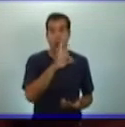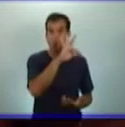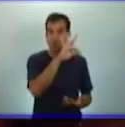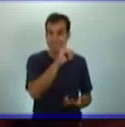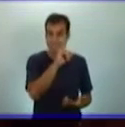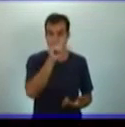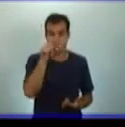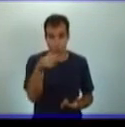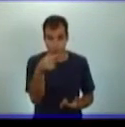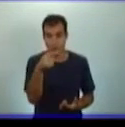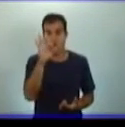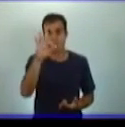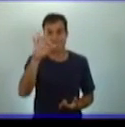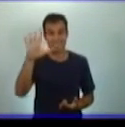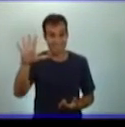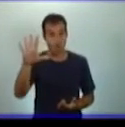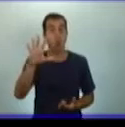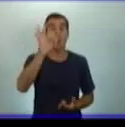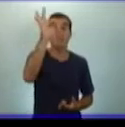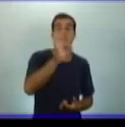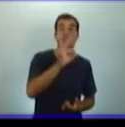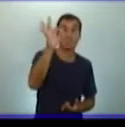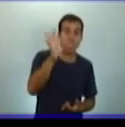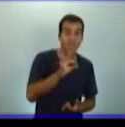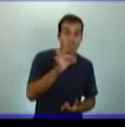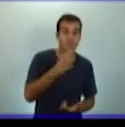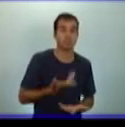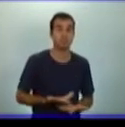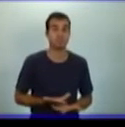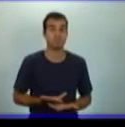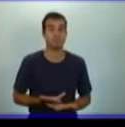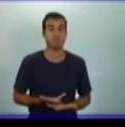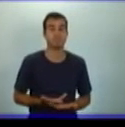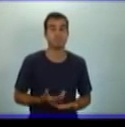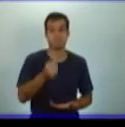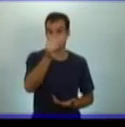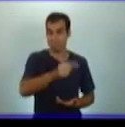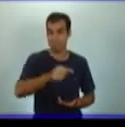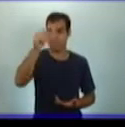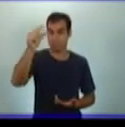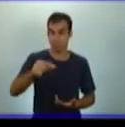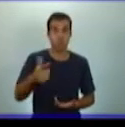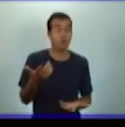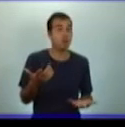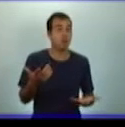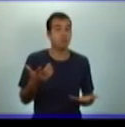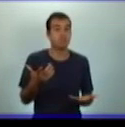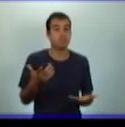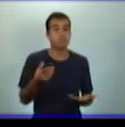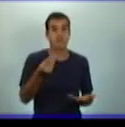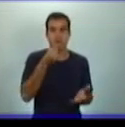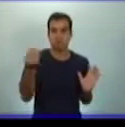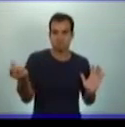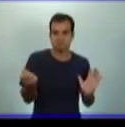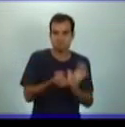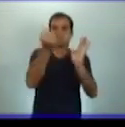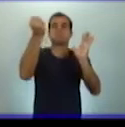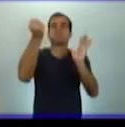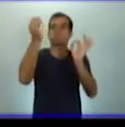,85% fue la cifra de aprobadas